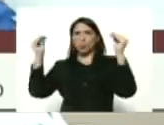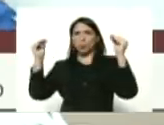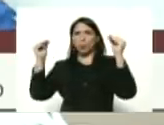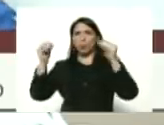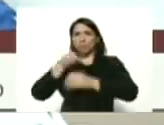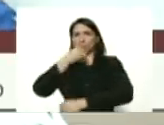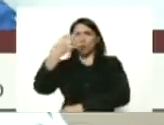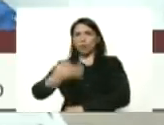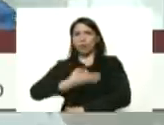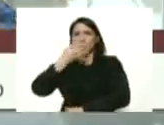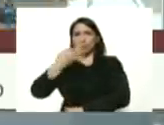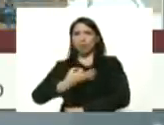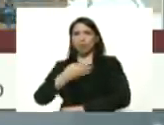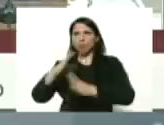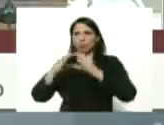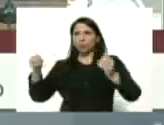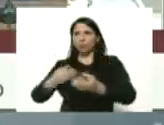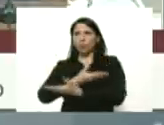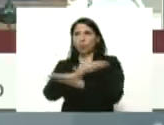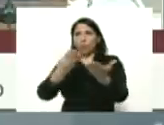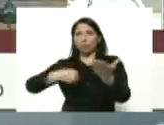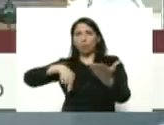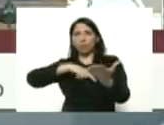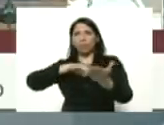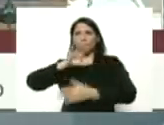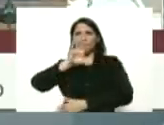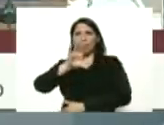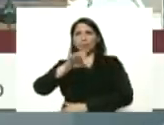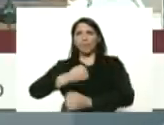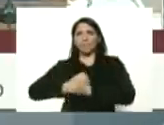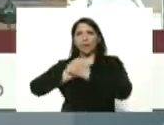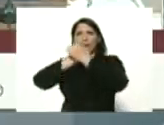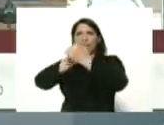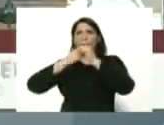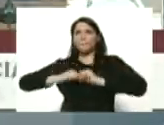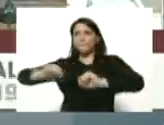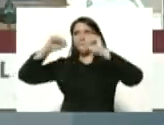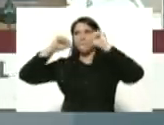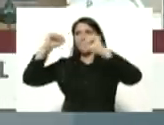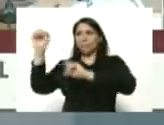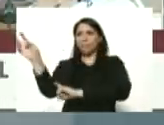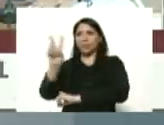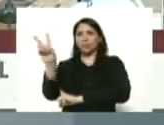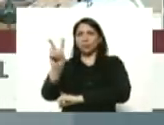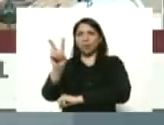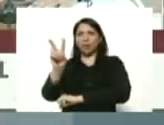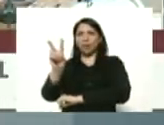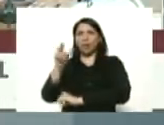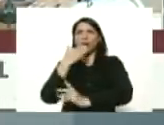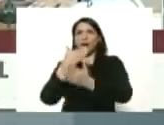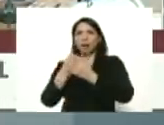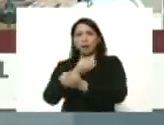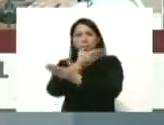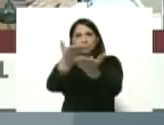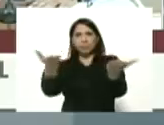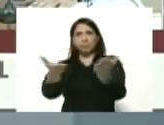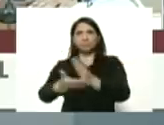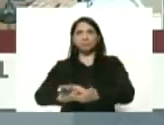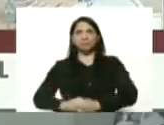buenas tardes a toda nuestra patria amada que viva Venezuela gracias muchas gracias